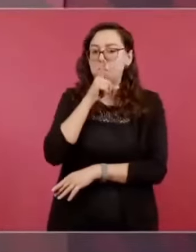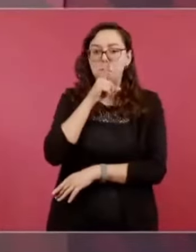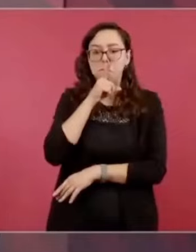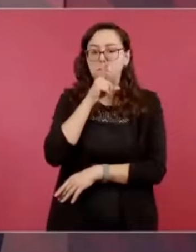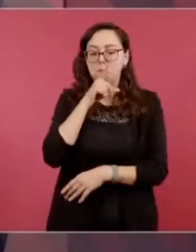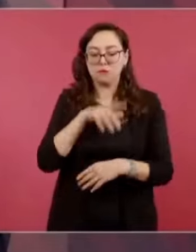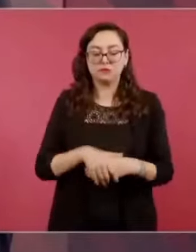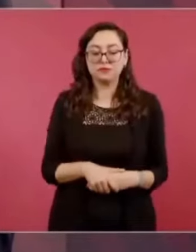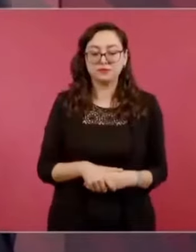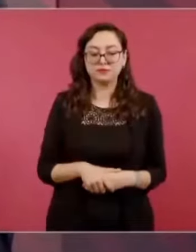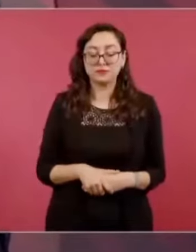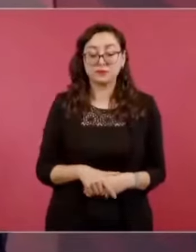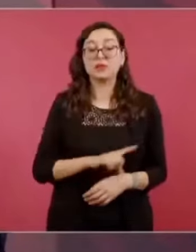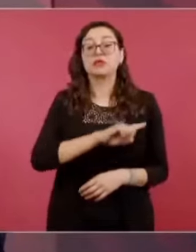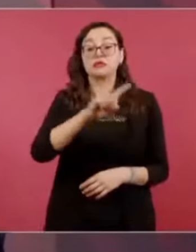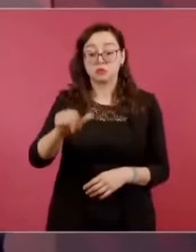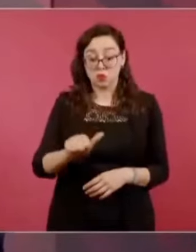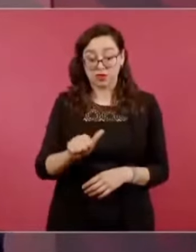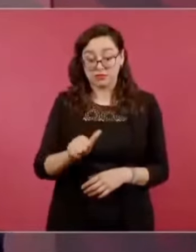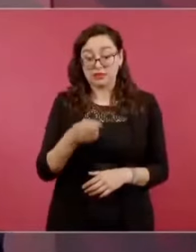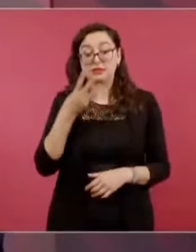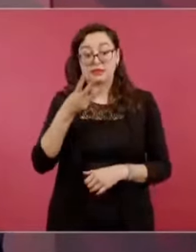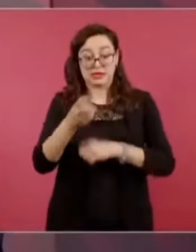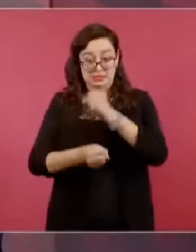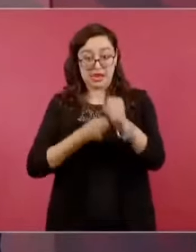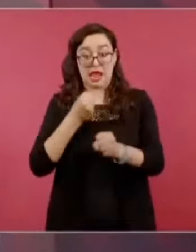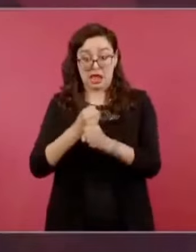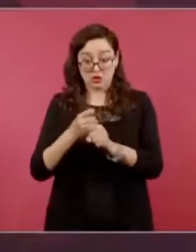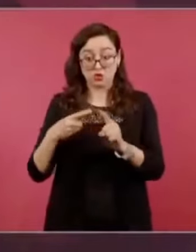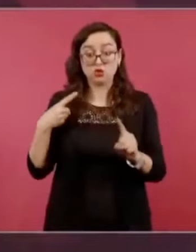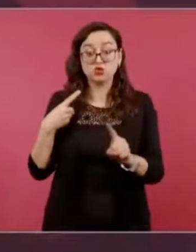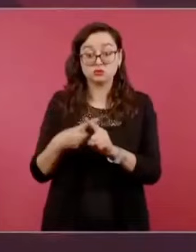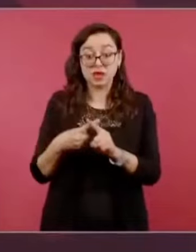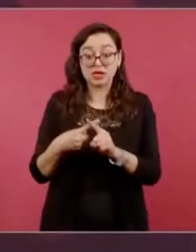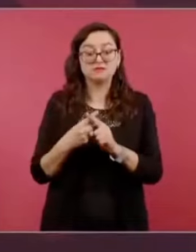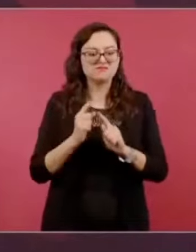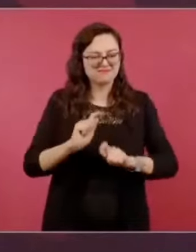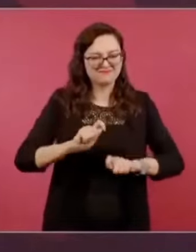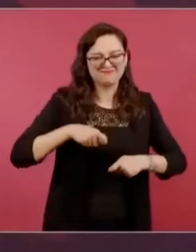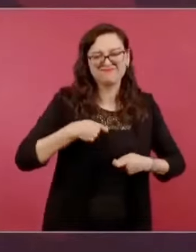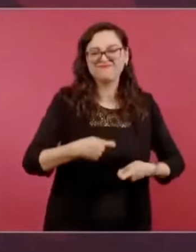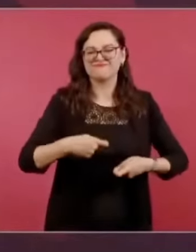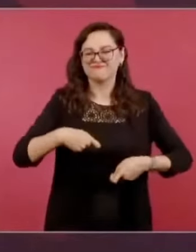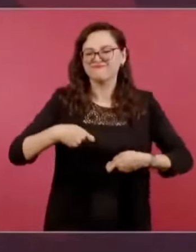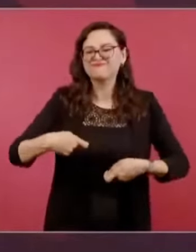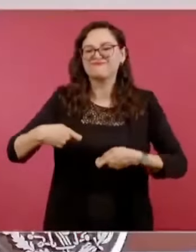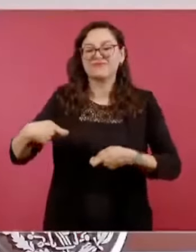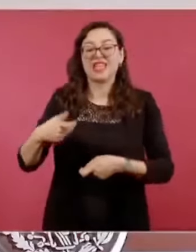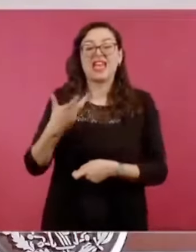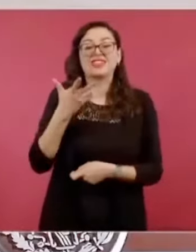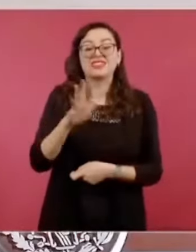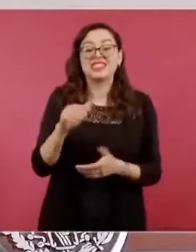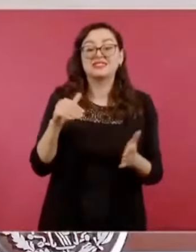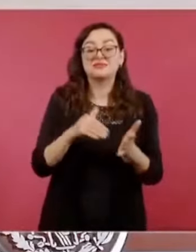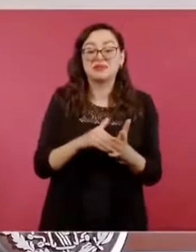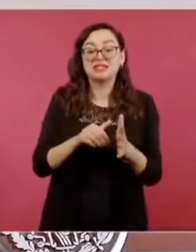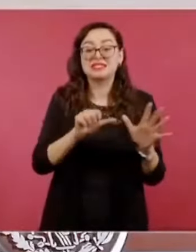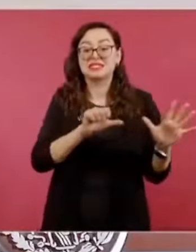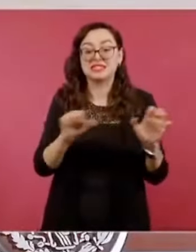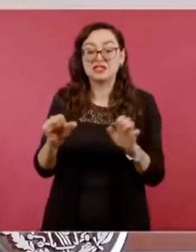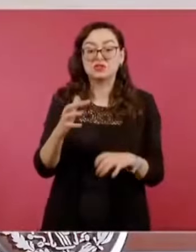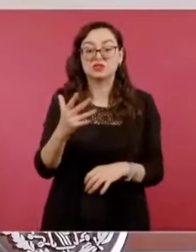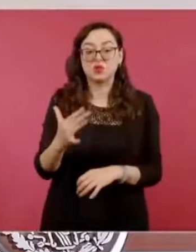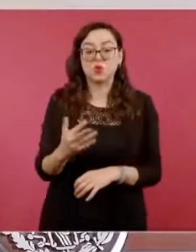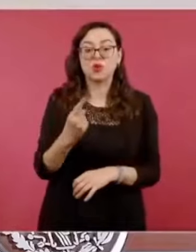Al finalizar el sexenio se habían constituido 10 mil 651 ejidos,